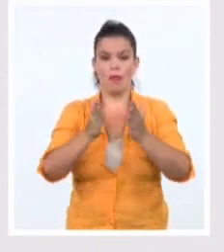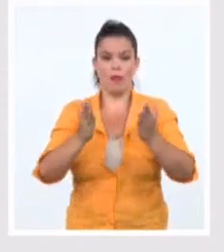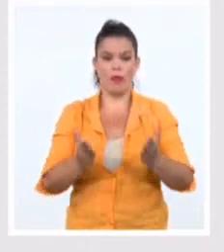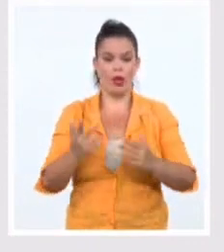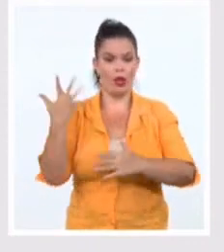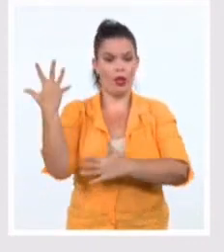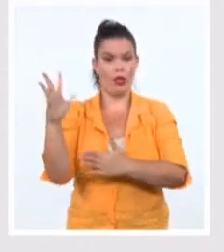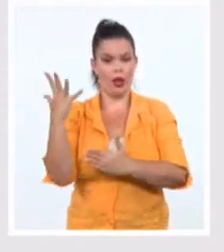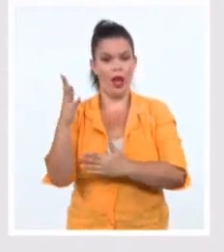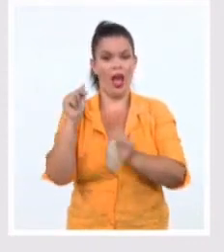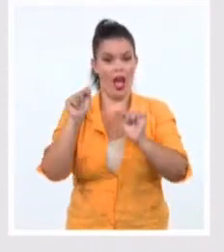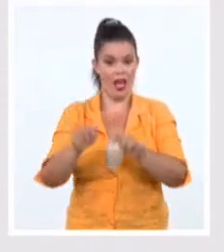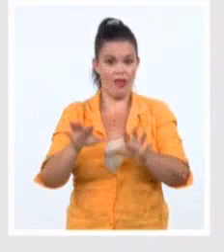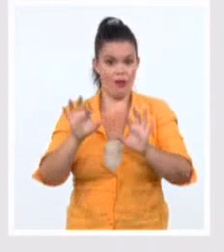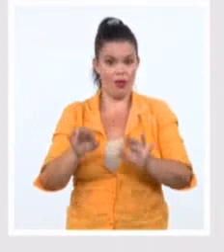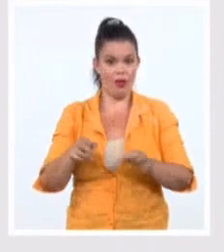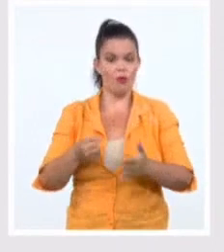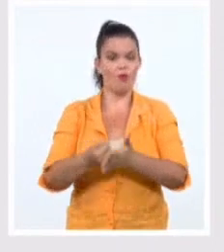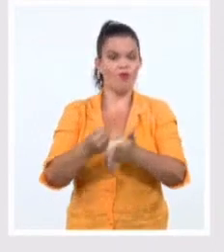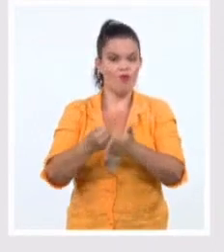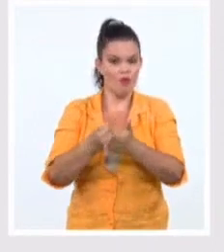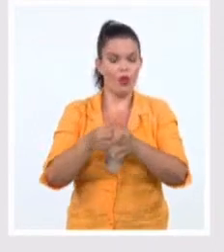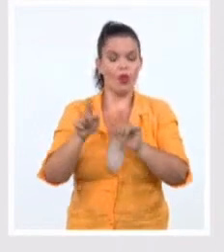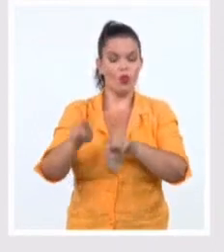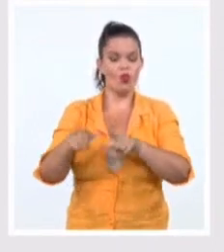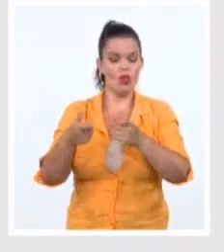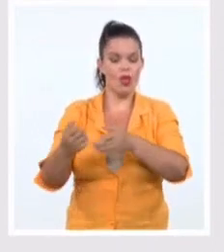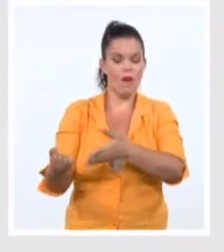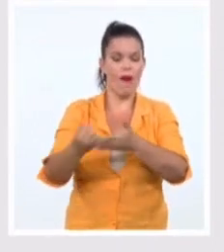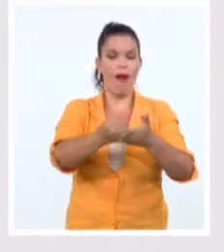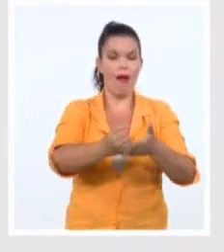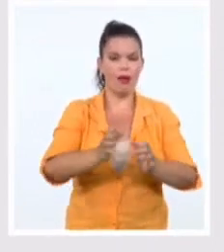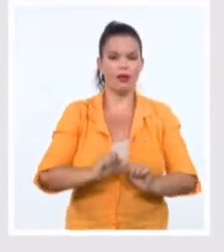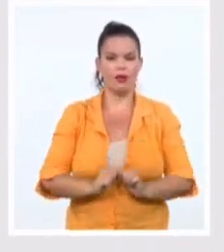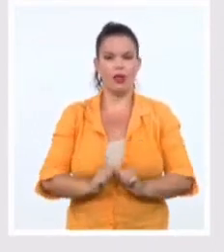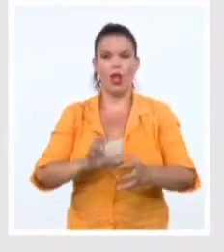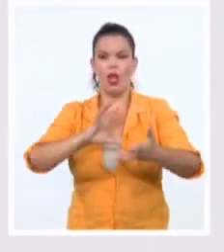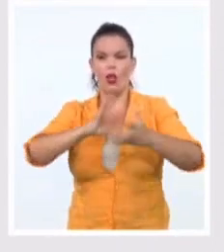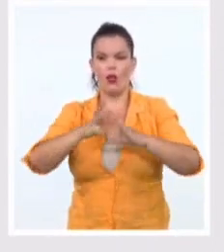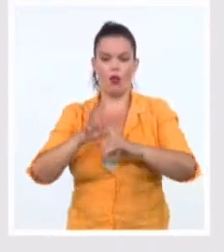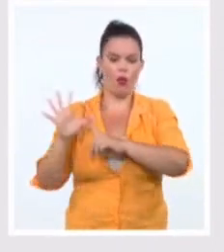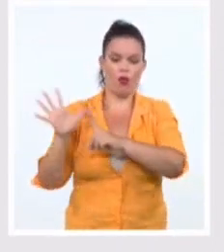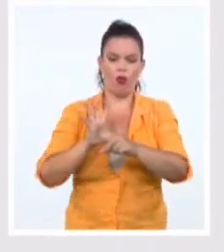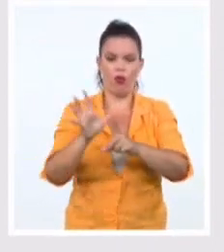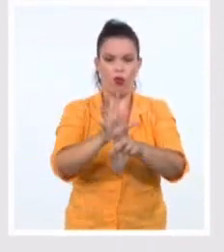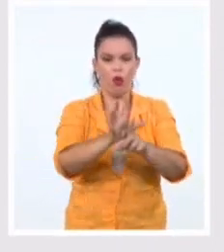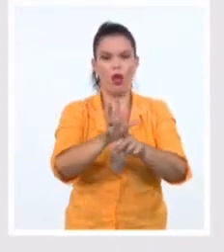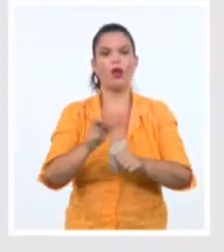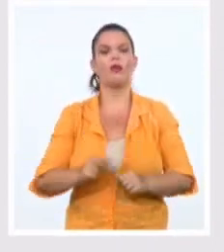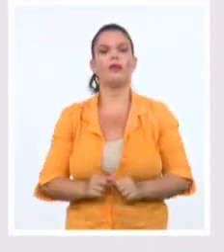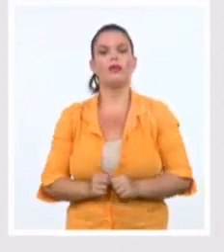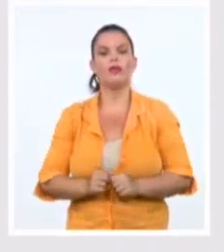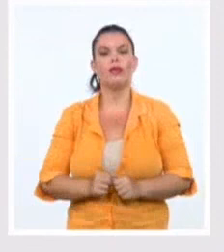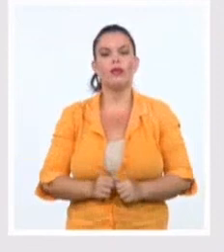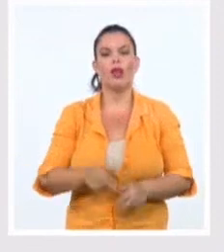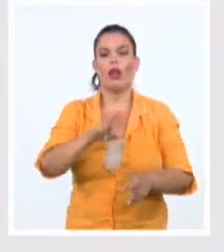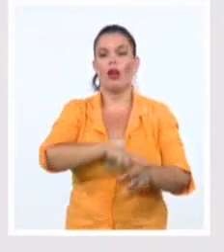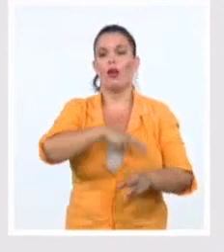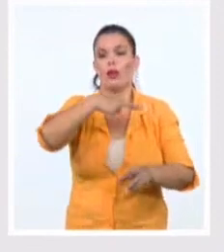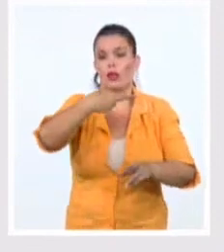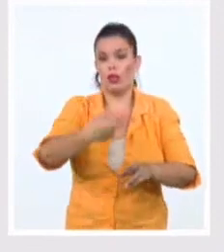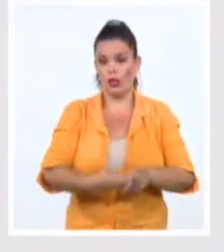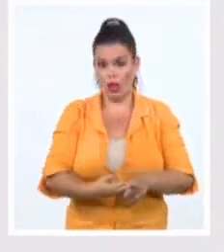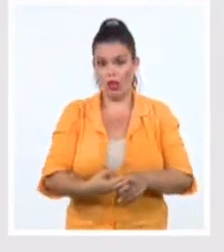para que cubran sus narrativas. Y los intentos por persuadir a representantes de la izquierda mundial contra